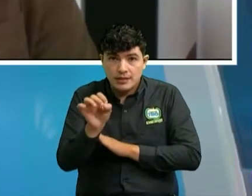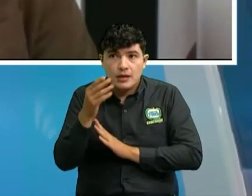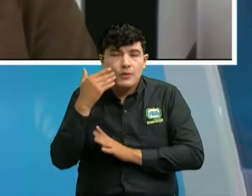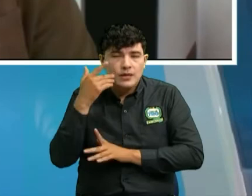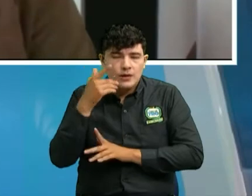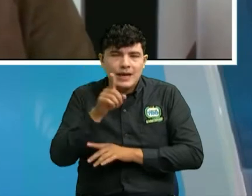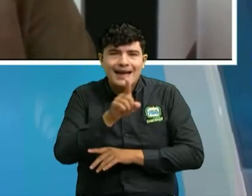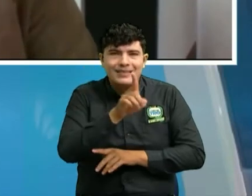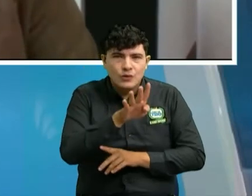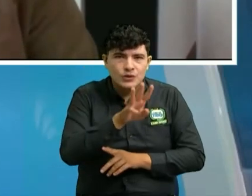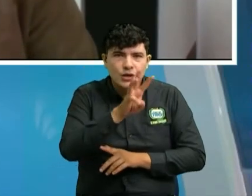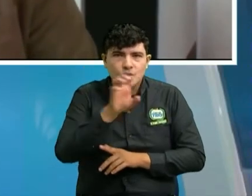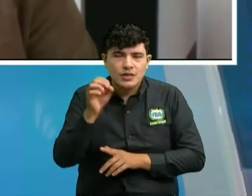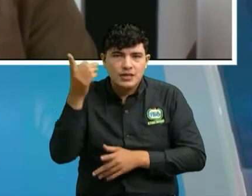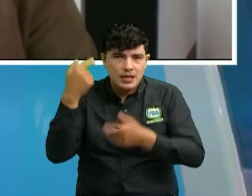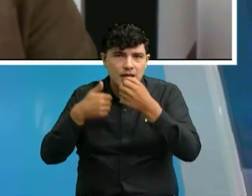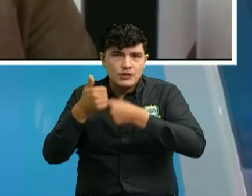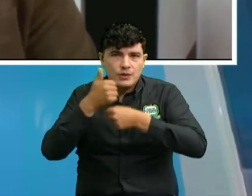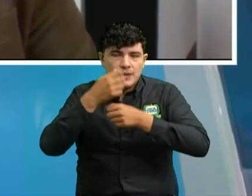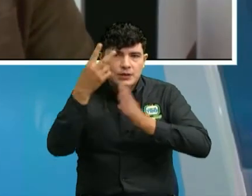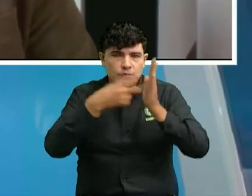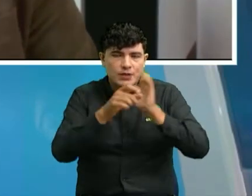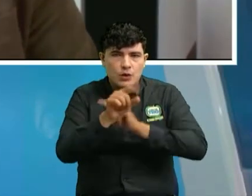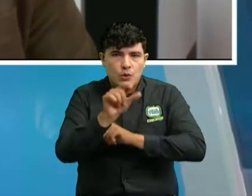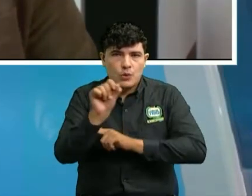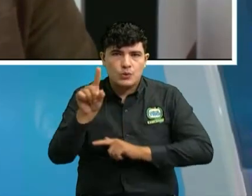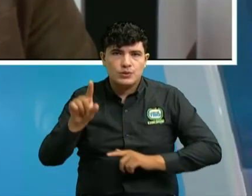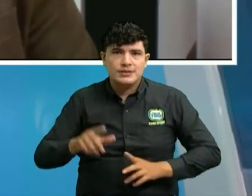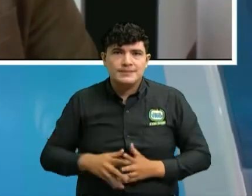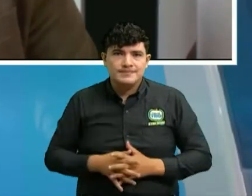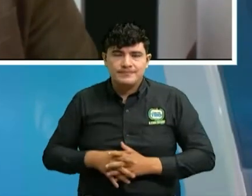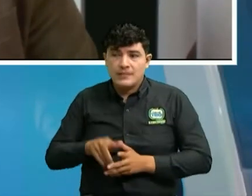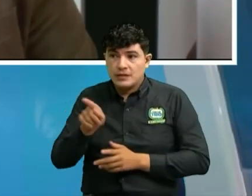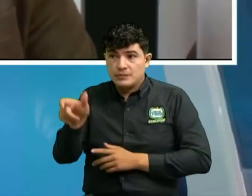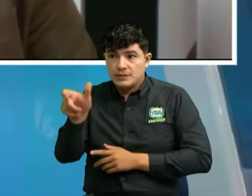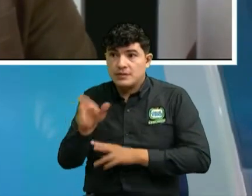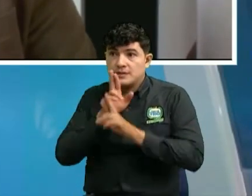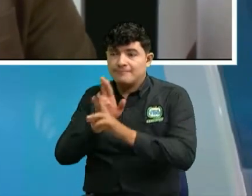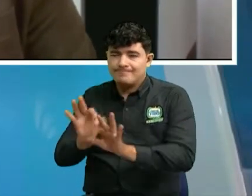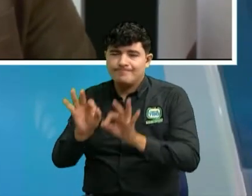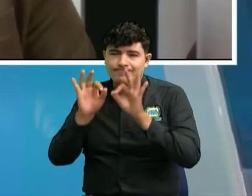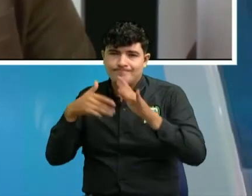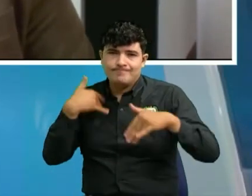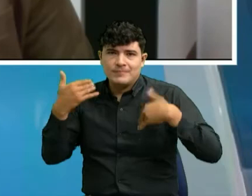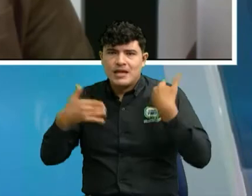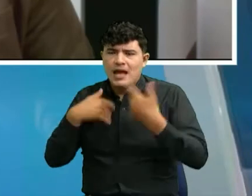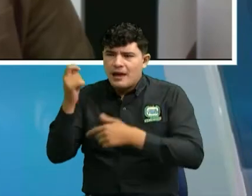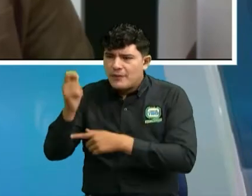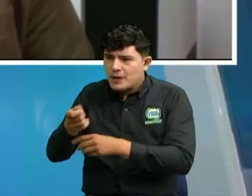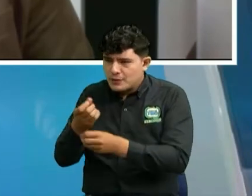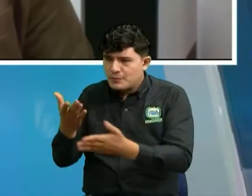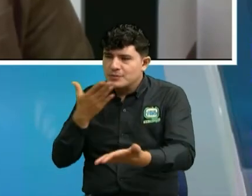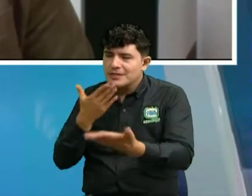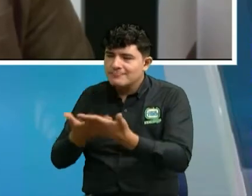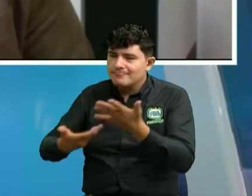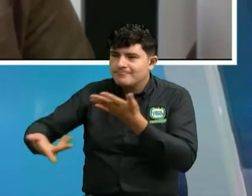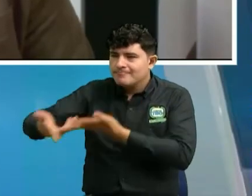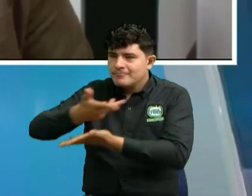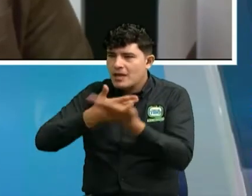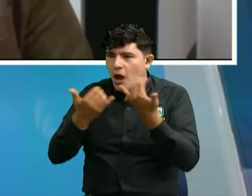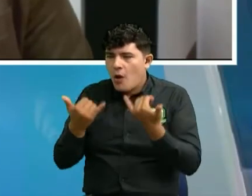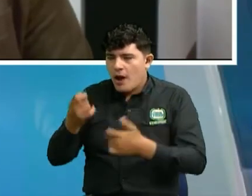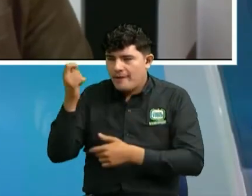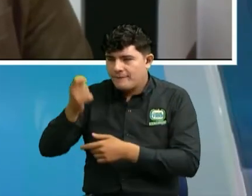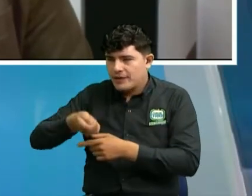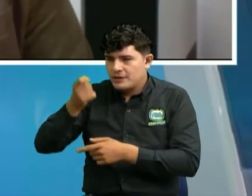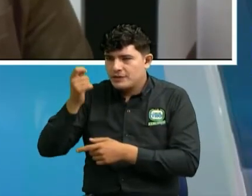1480 del 2011 esperamos que nuestra televidente haya quedado satisfecha con su respuesta abogado muchísimas gracias por acompañarnos hoy en